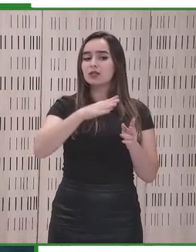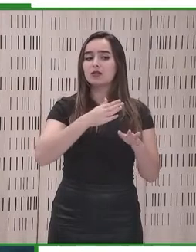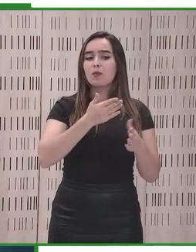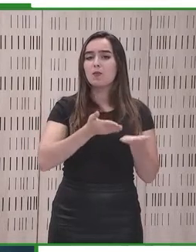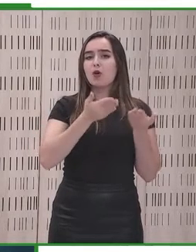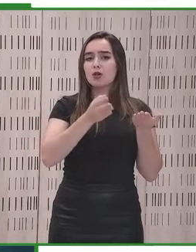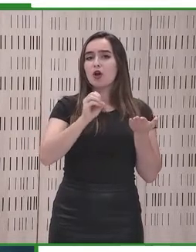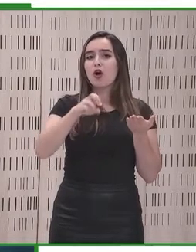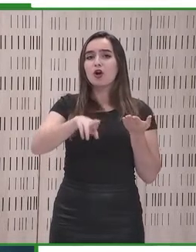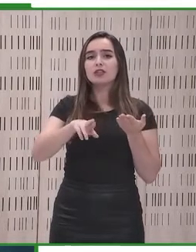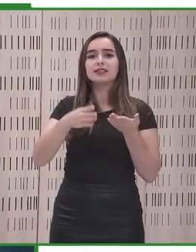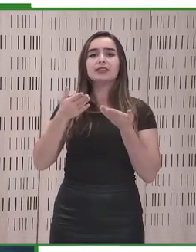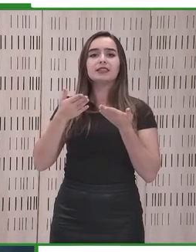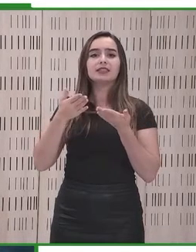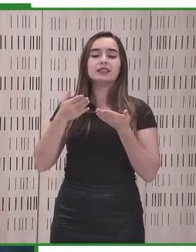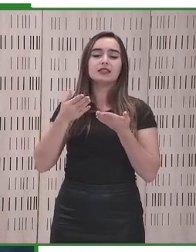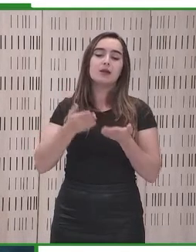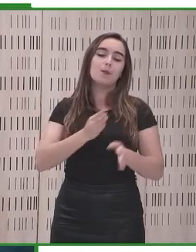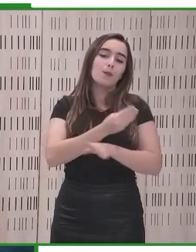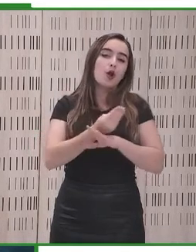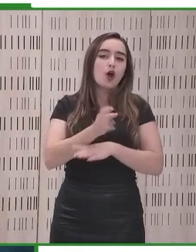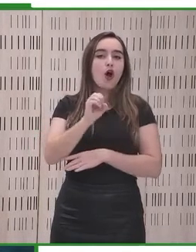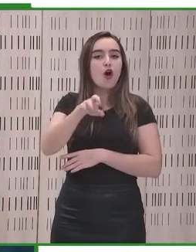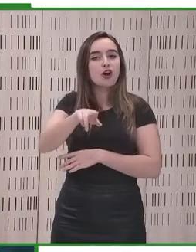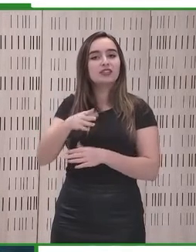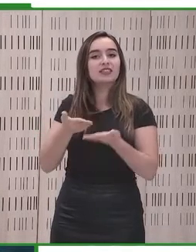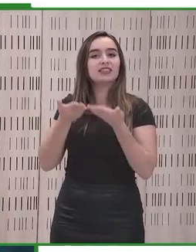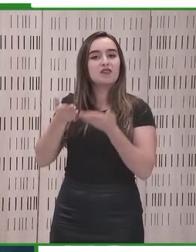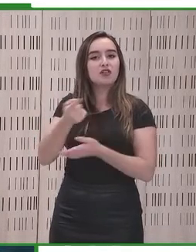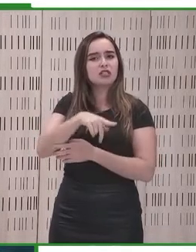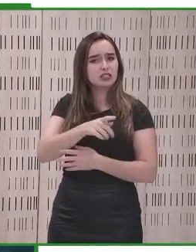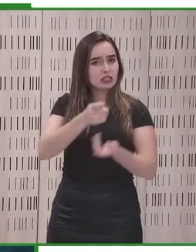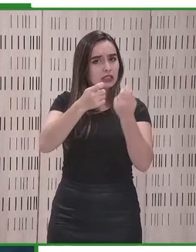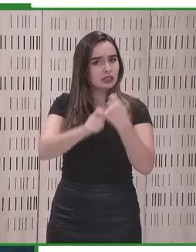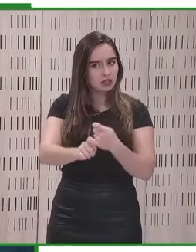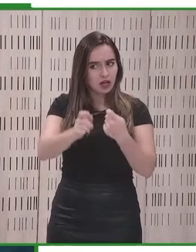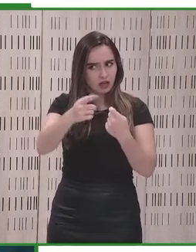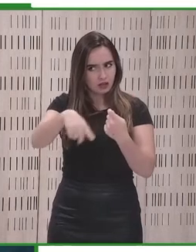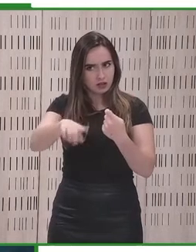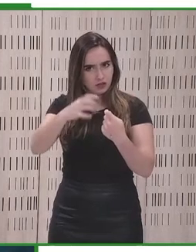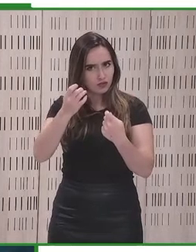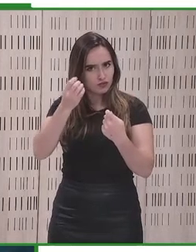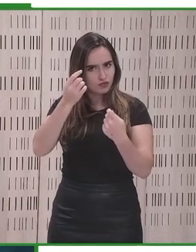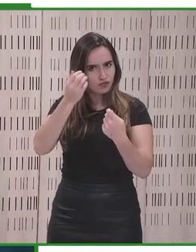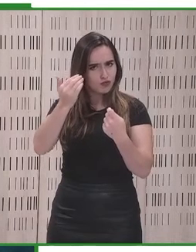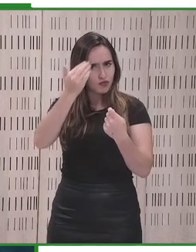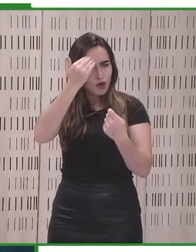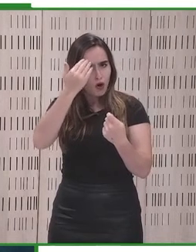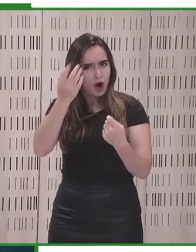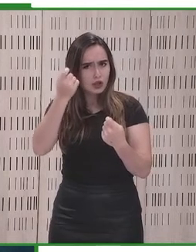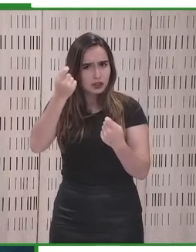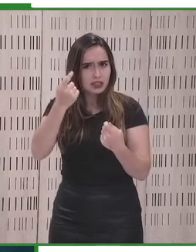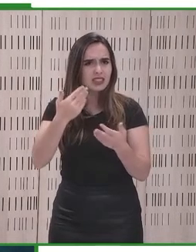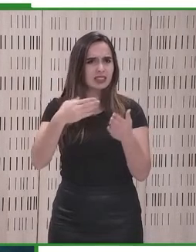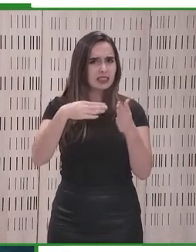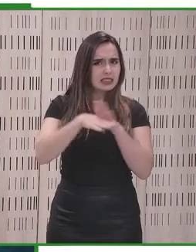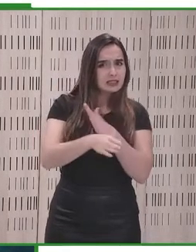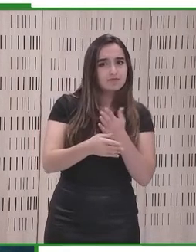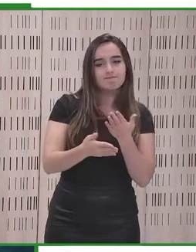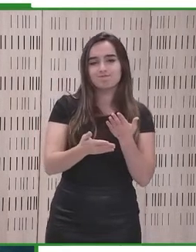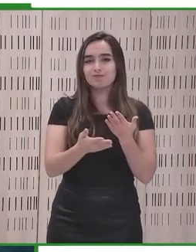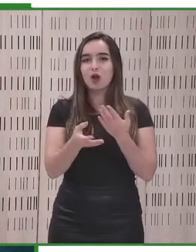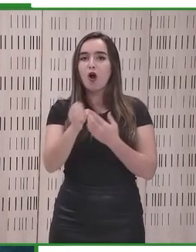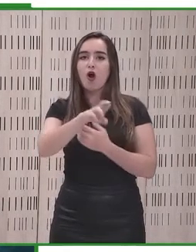servicios saben o tienen el conocimiento necesario para comprar accesible, por ejemplo. No todas las industrias